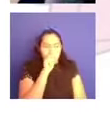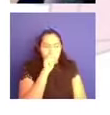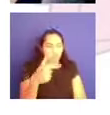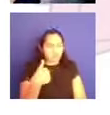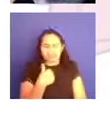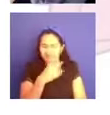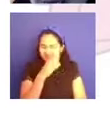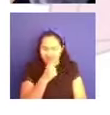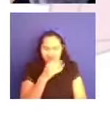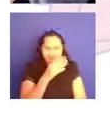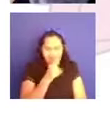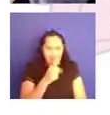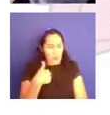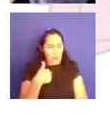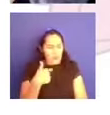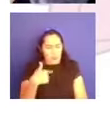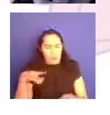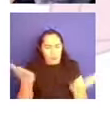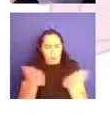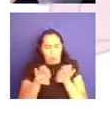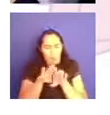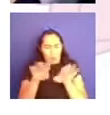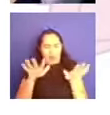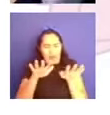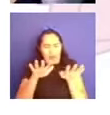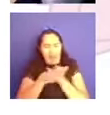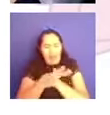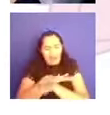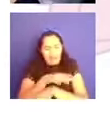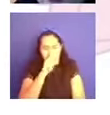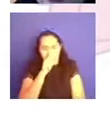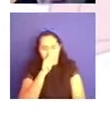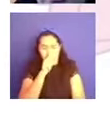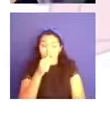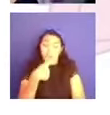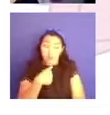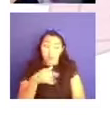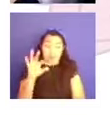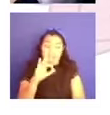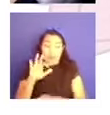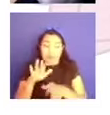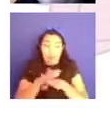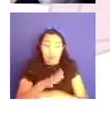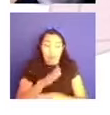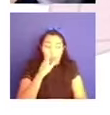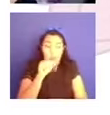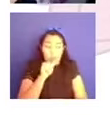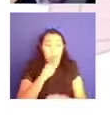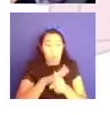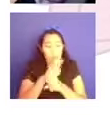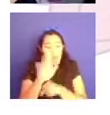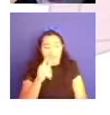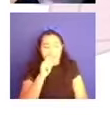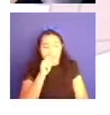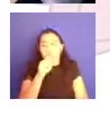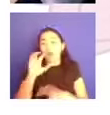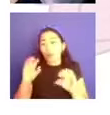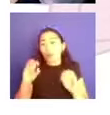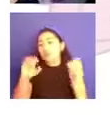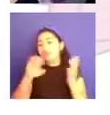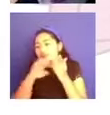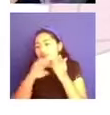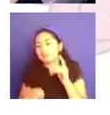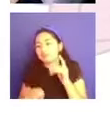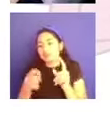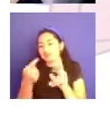¿Qué puedo cambiar? Y ¿qué no puedo en estos momentos hacer? En una situación de pareja, en una situación